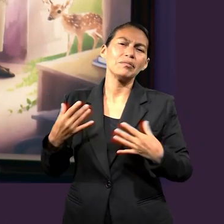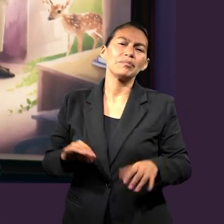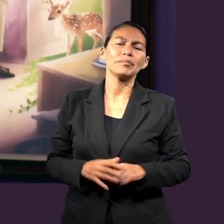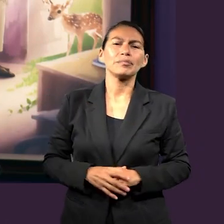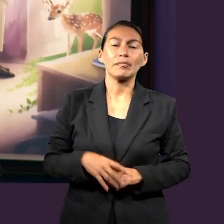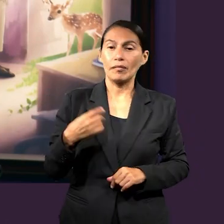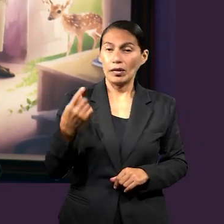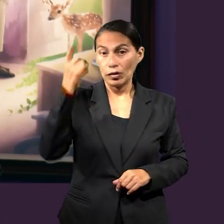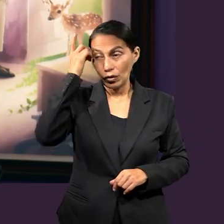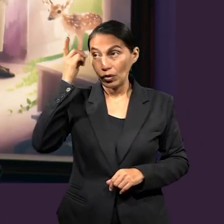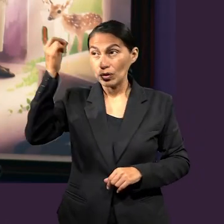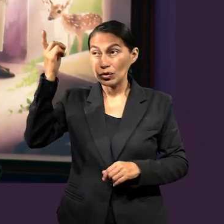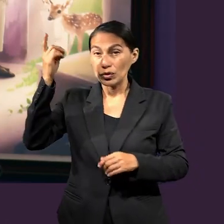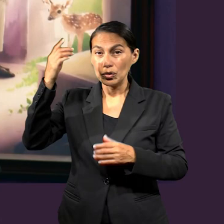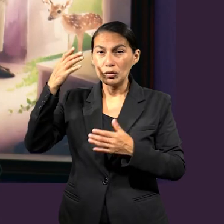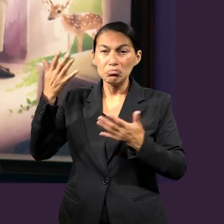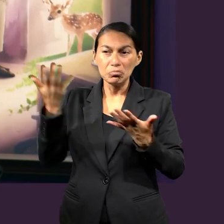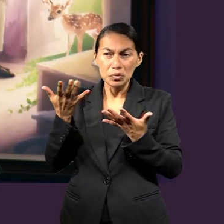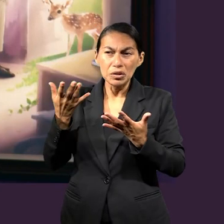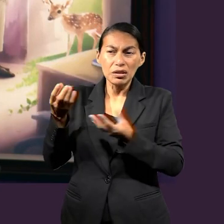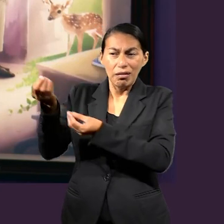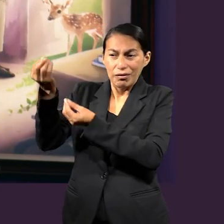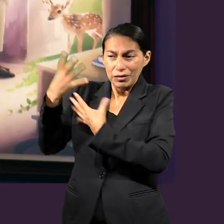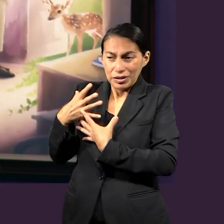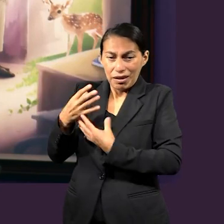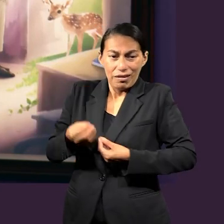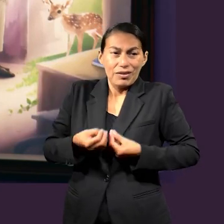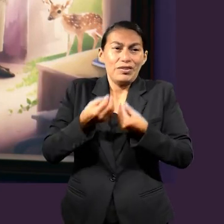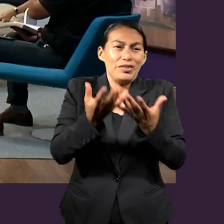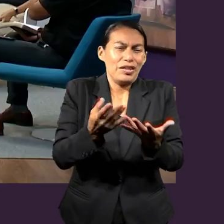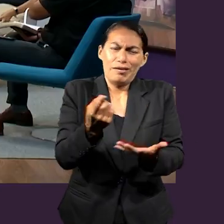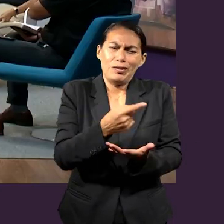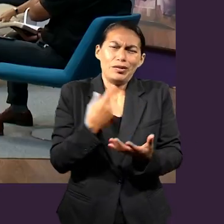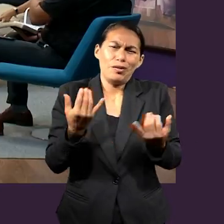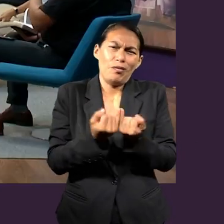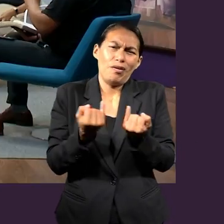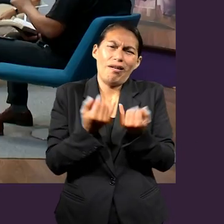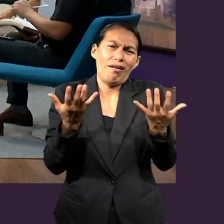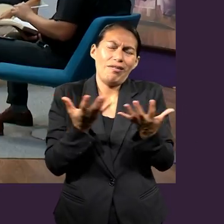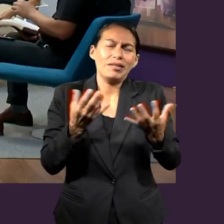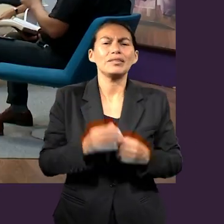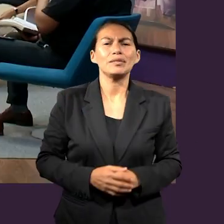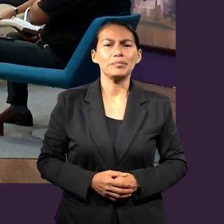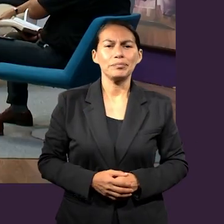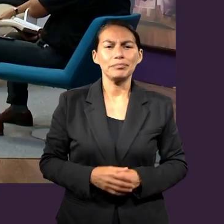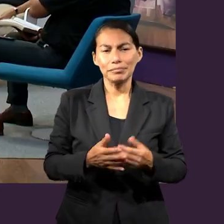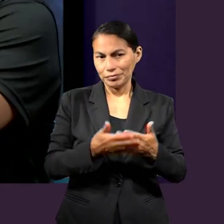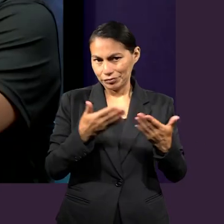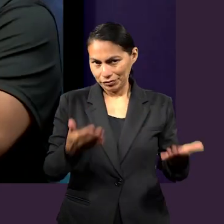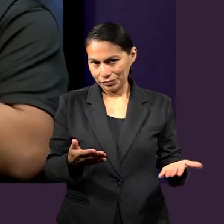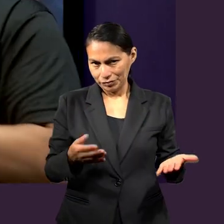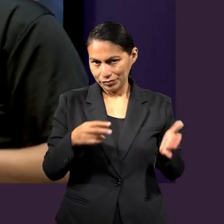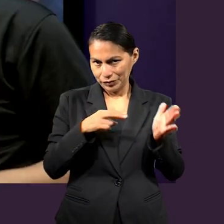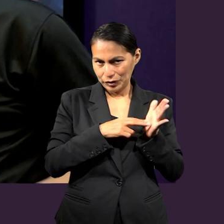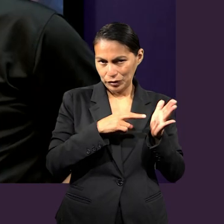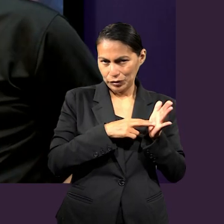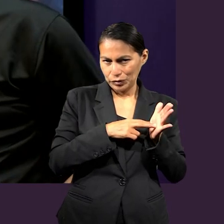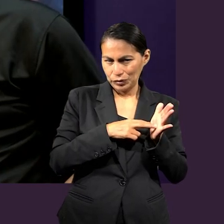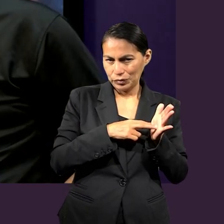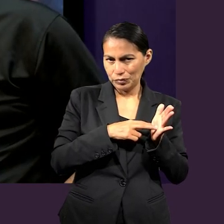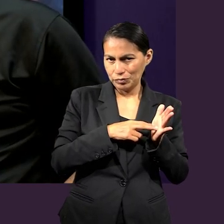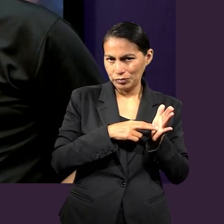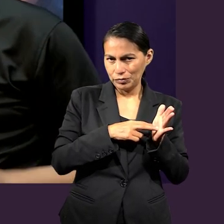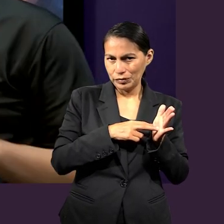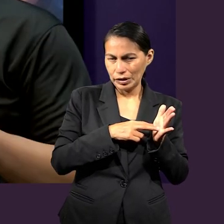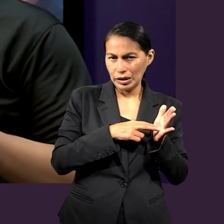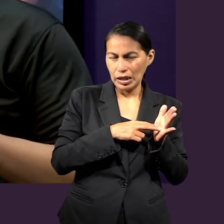activa también cosas y nos incluye también en ser activos en esa parte. Ahora, los versículos, yo vuelvo